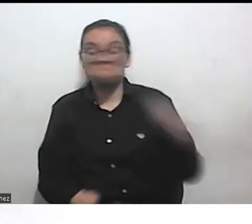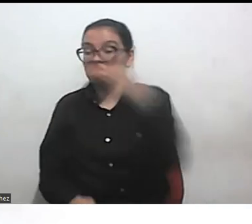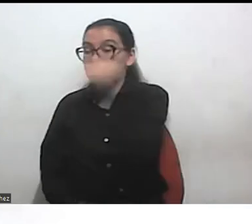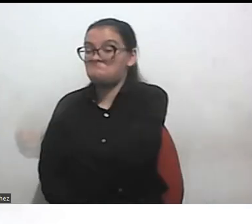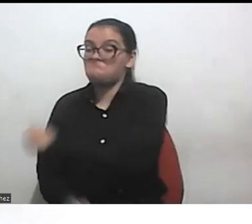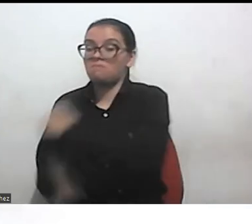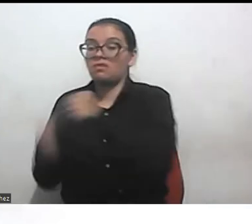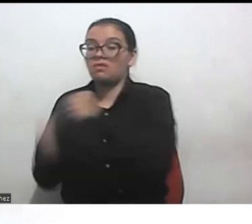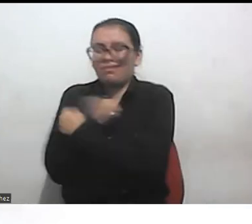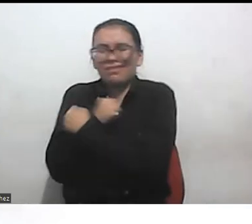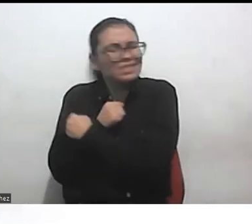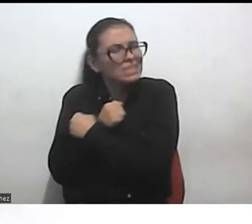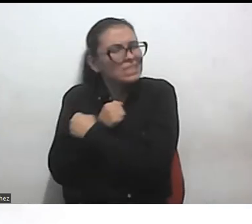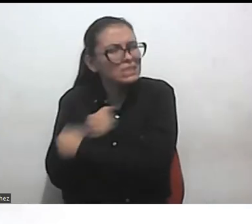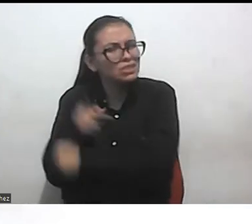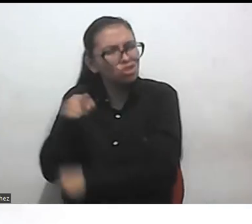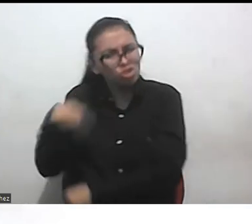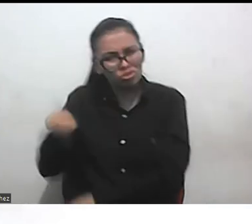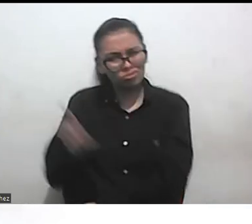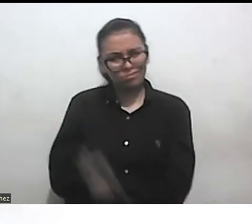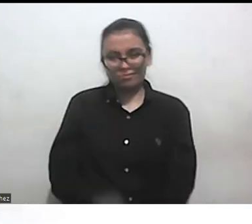fuertes y